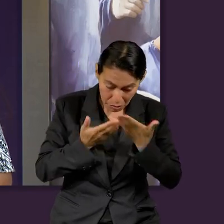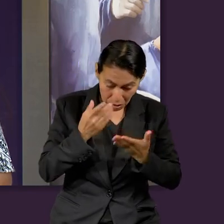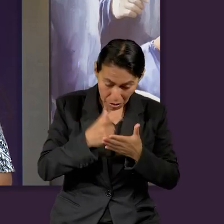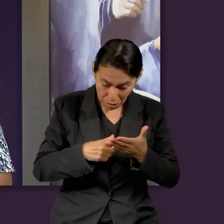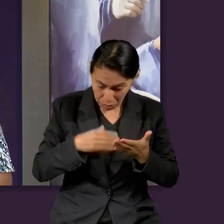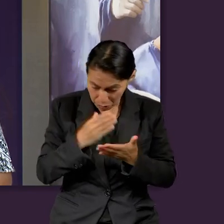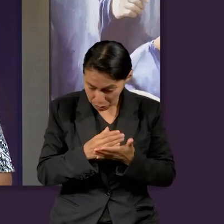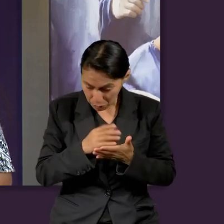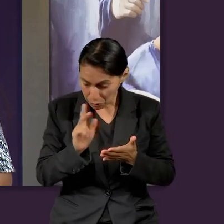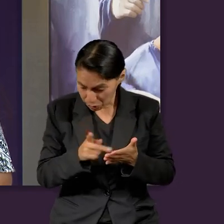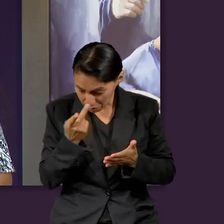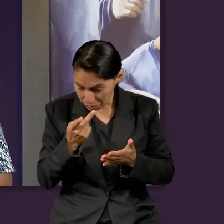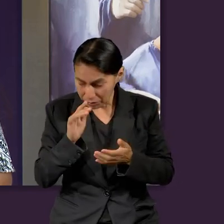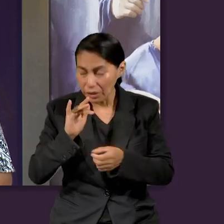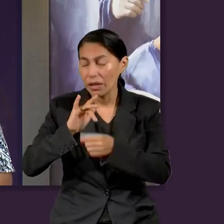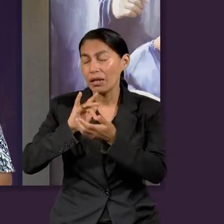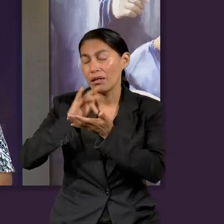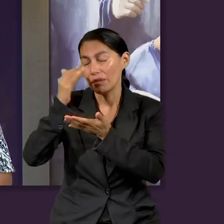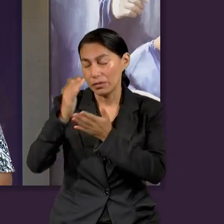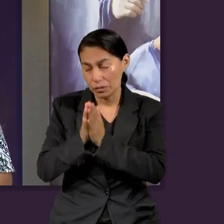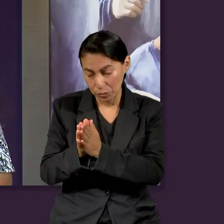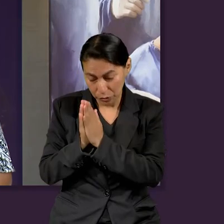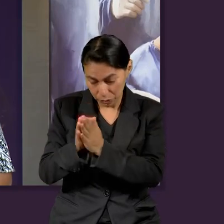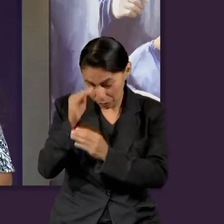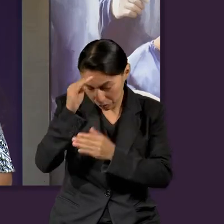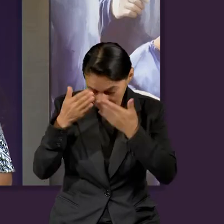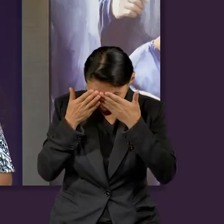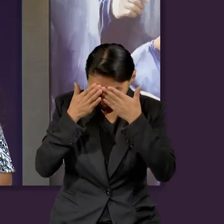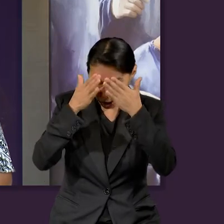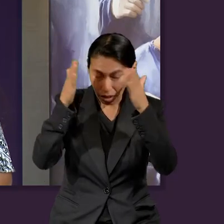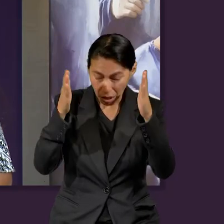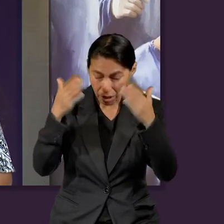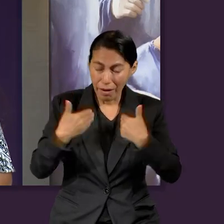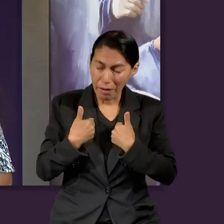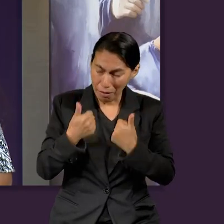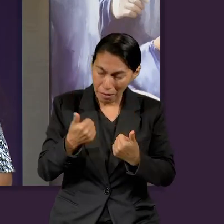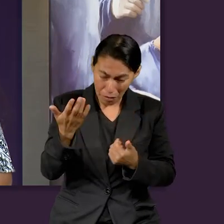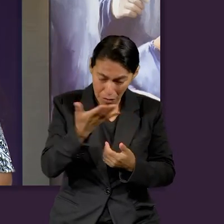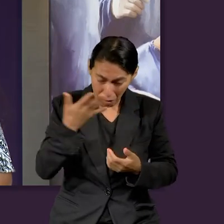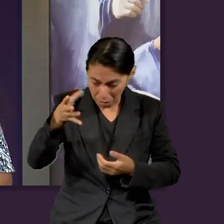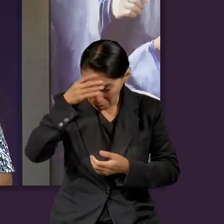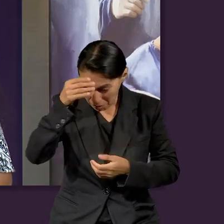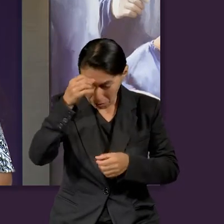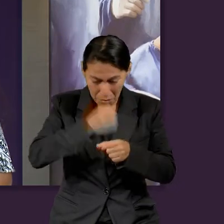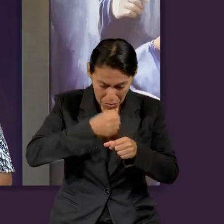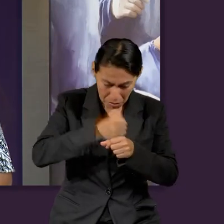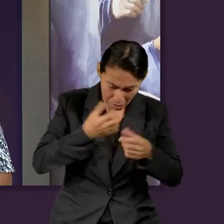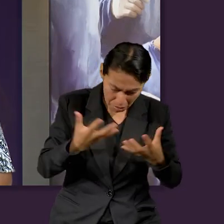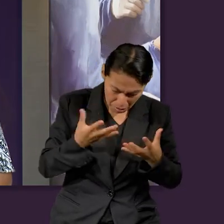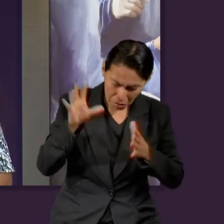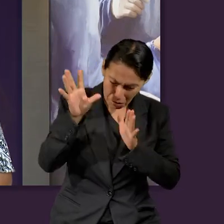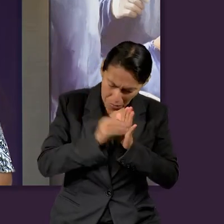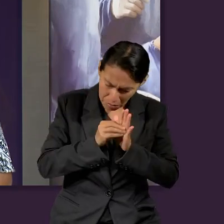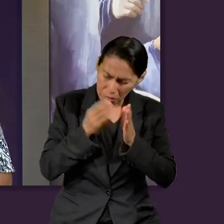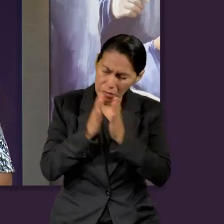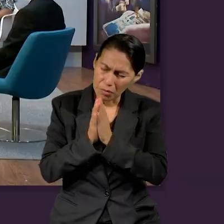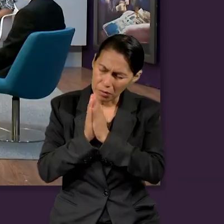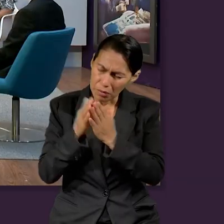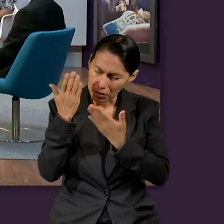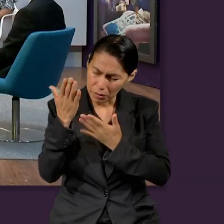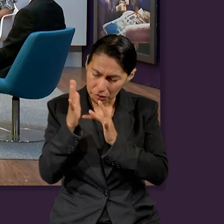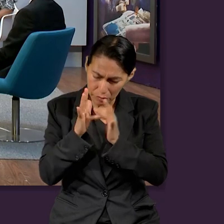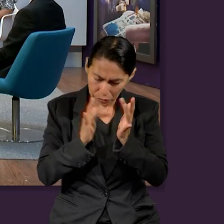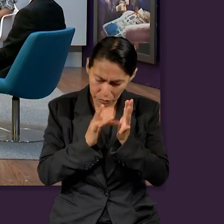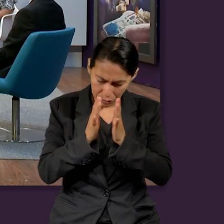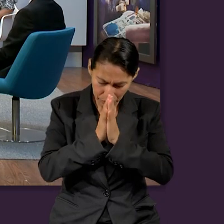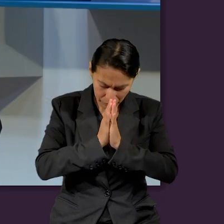lección más. Esperamos que nos ayudes a comprender, a entender y a poner en práctica cada una de las cosas que aprendamos. En Cristo Jesús. Amén.